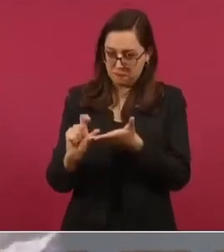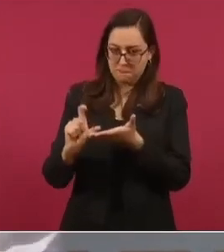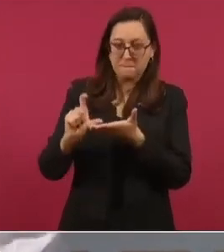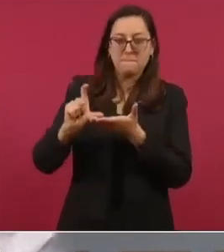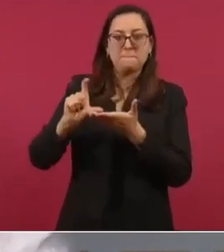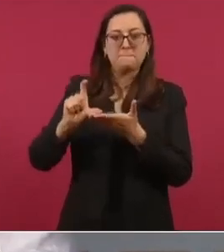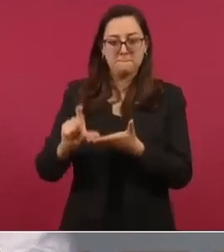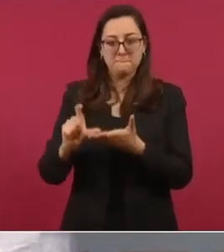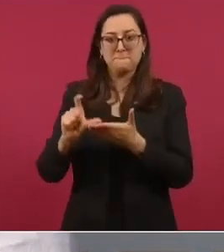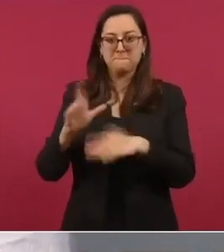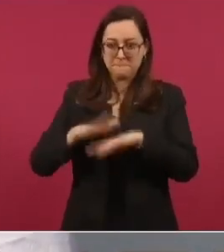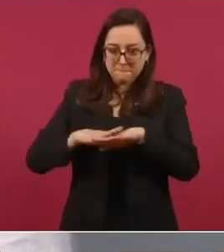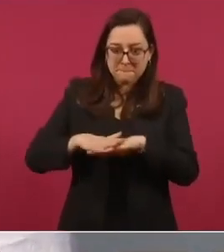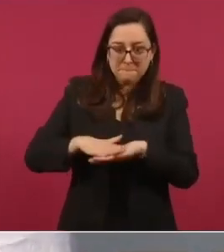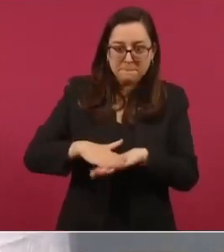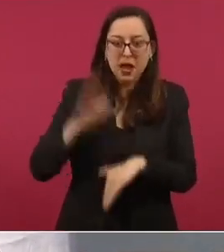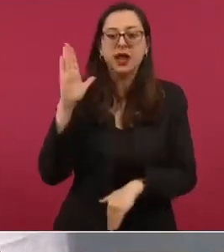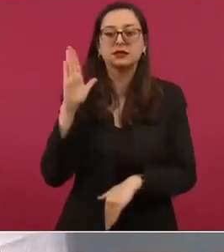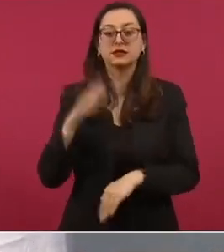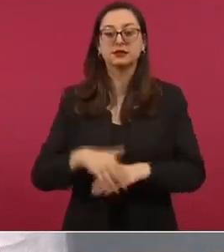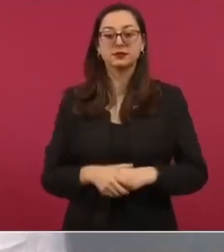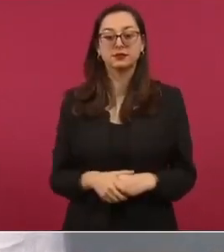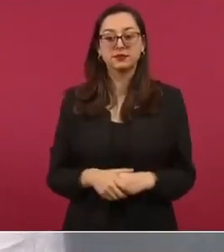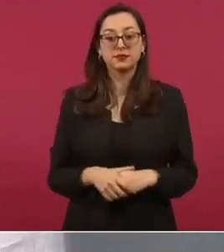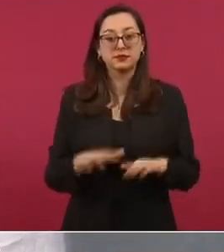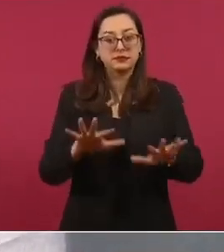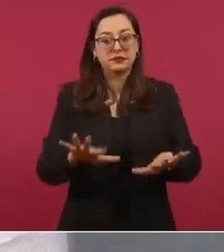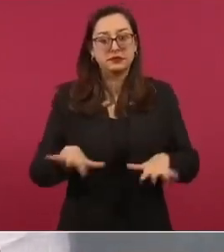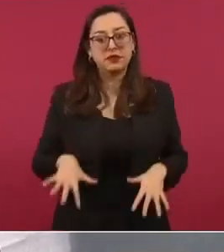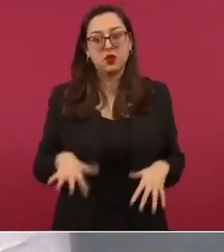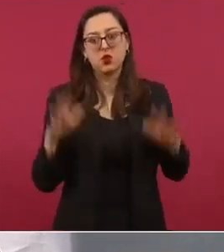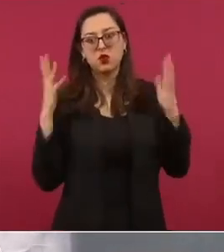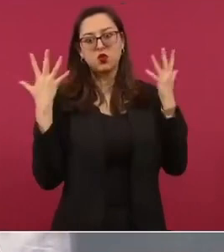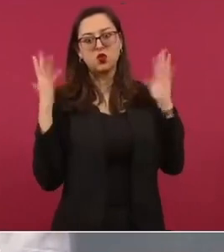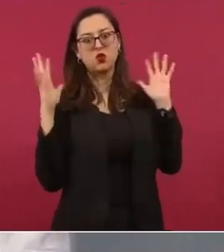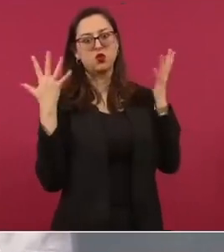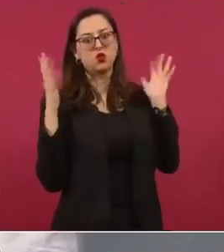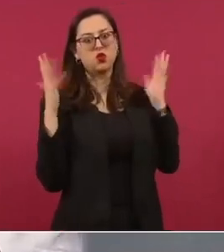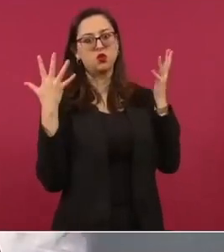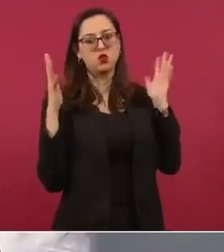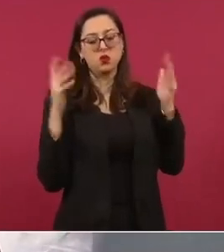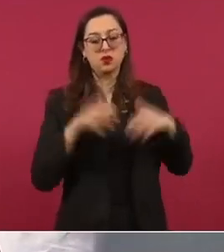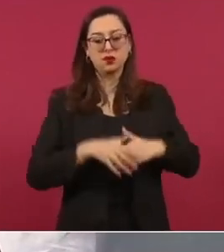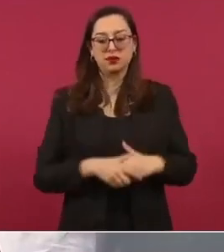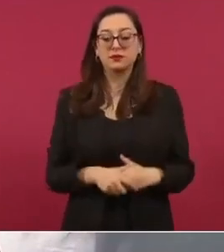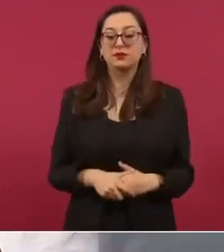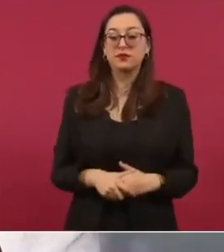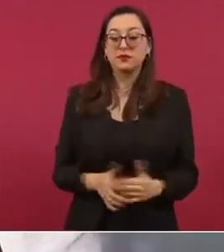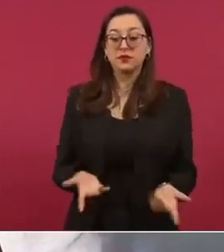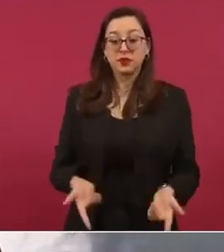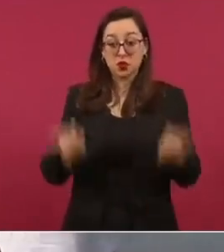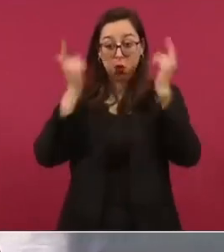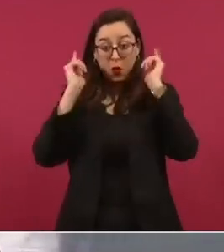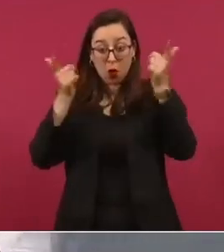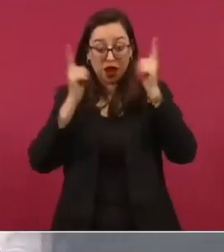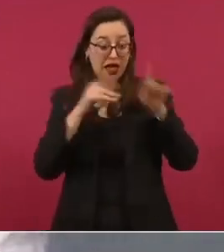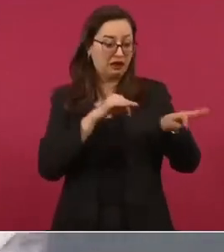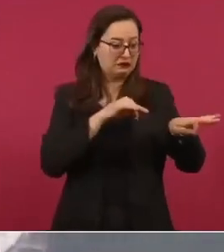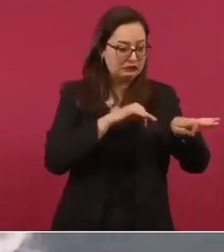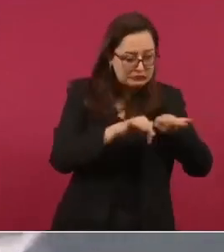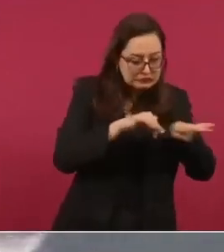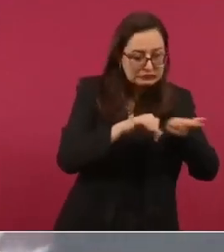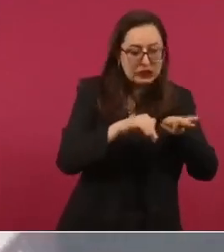deseo que sea acordado por unanimidad entre el sector obrero